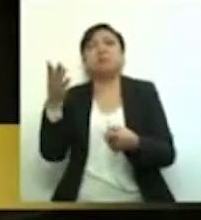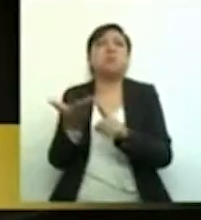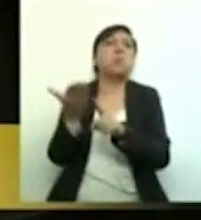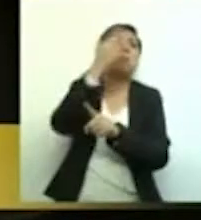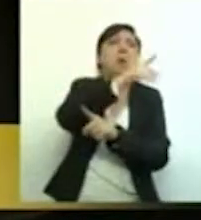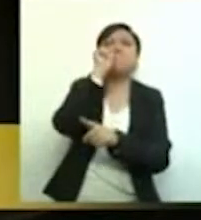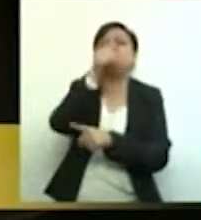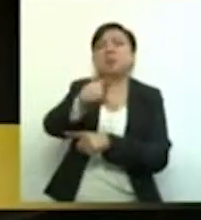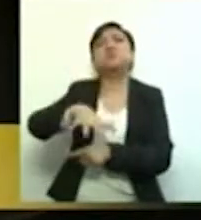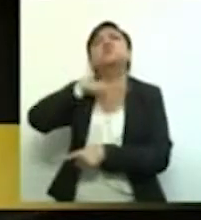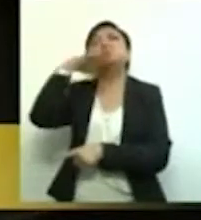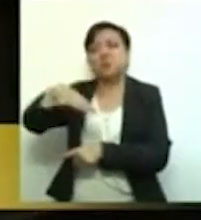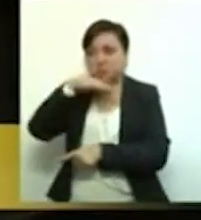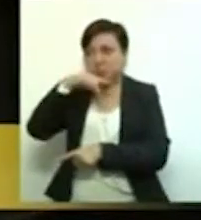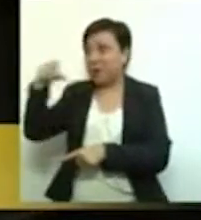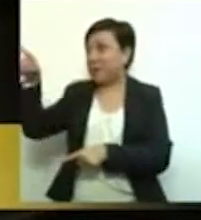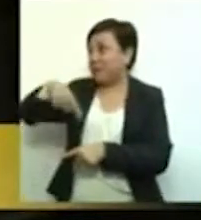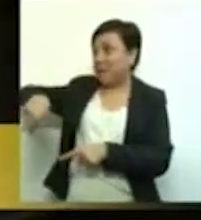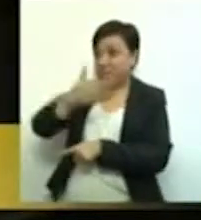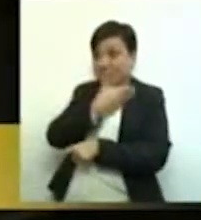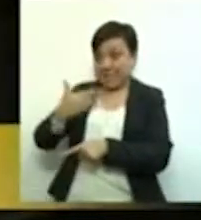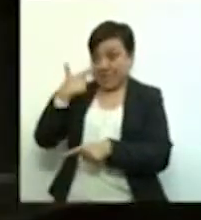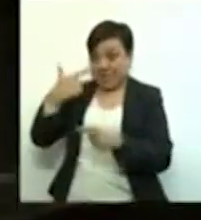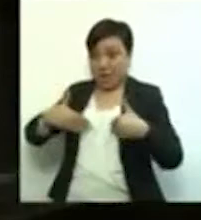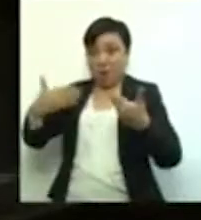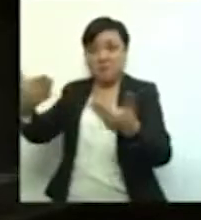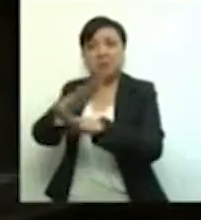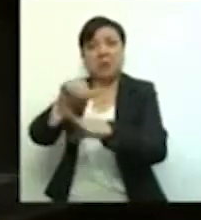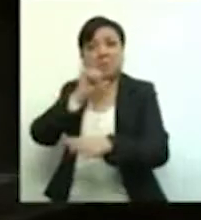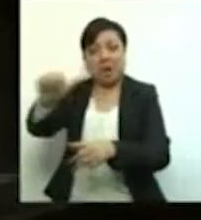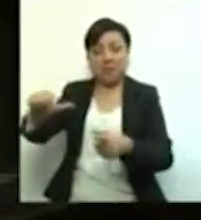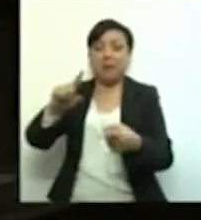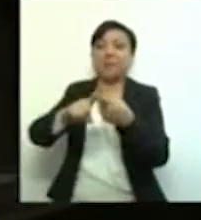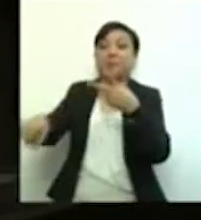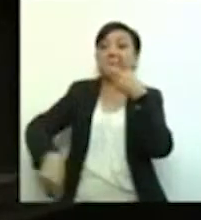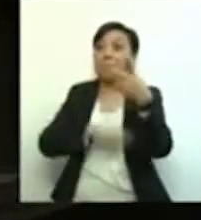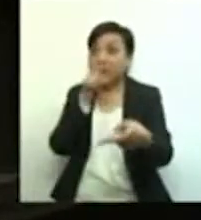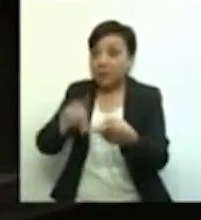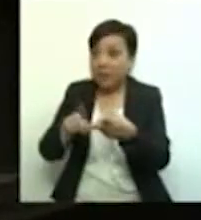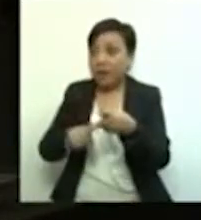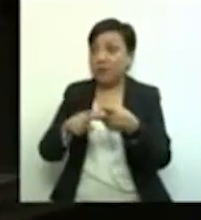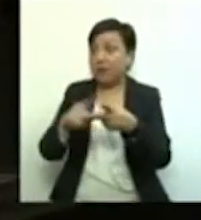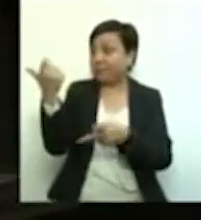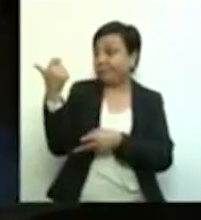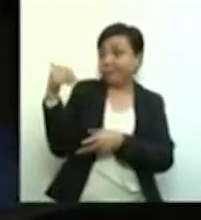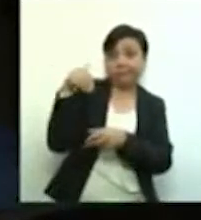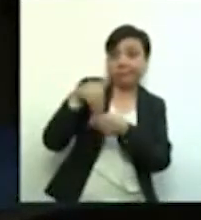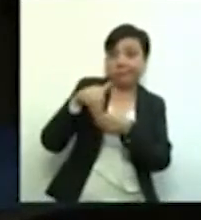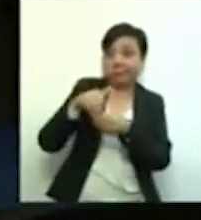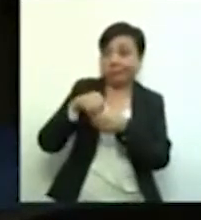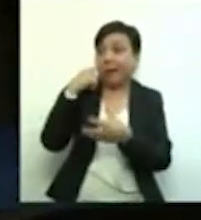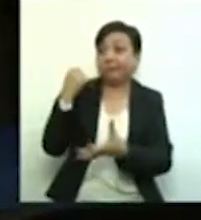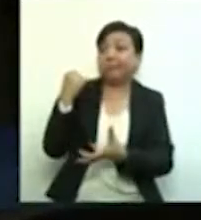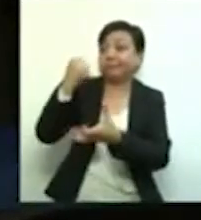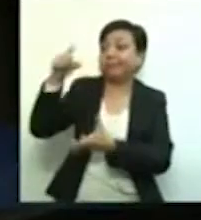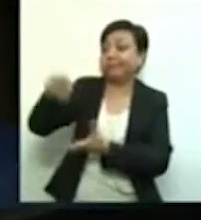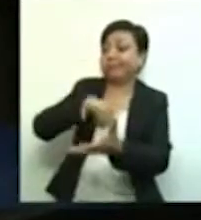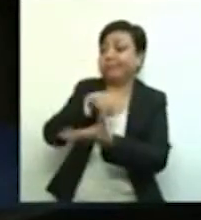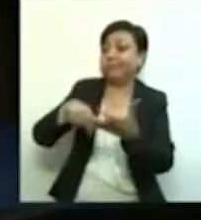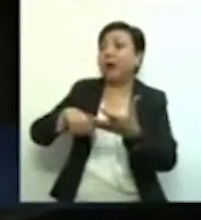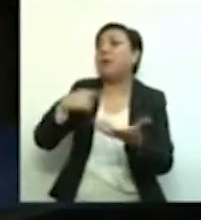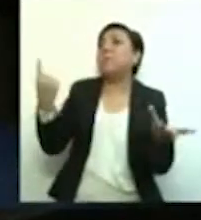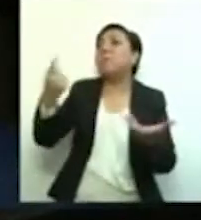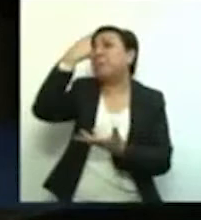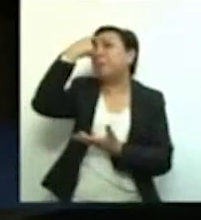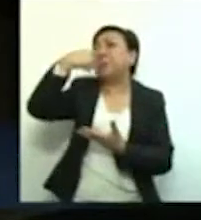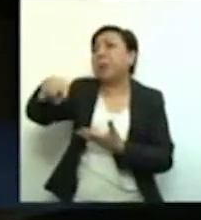que ni su presidente les tiene confianza. Dos, necesitan disponer de esos recursos a costa de miles de beneficiarios